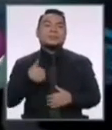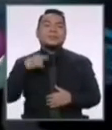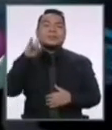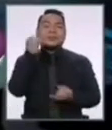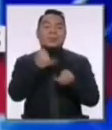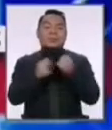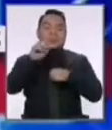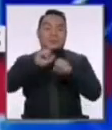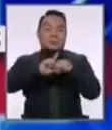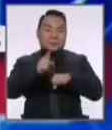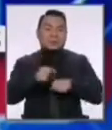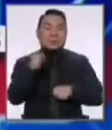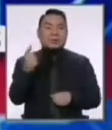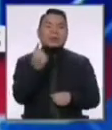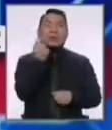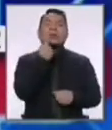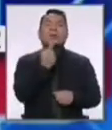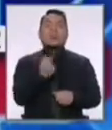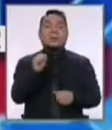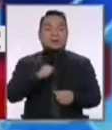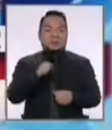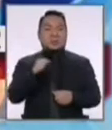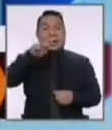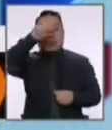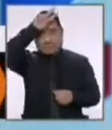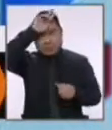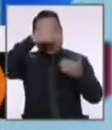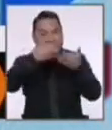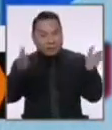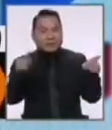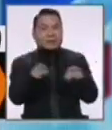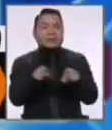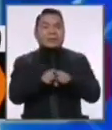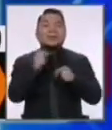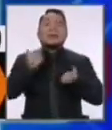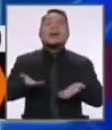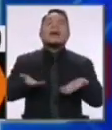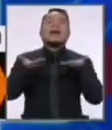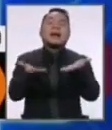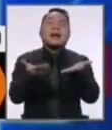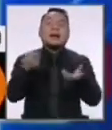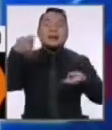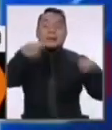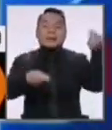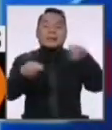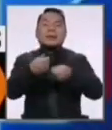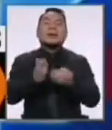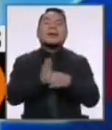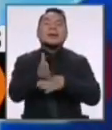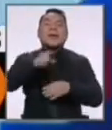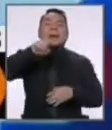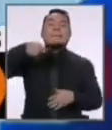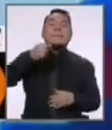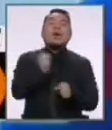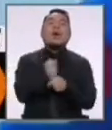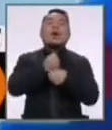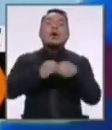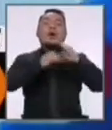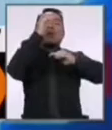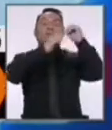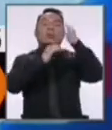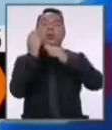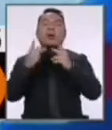utilizar mis últimos 13 segundos. No solamente haremos Perú abierto, sino tenemos que generar inversiones a través de miles de obras,